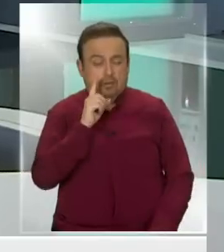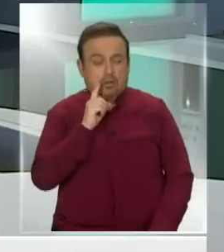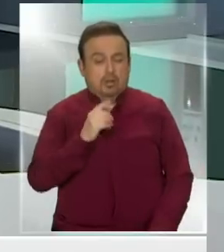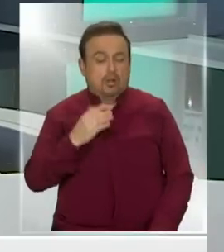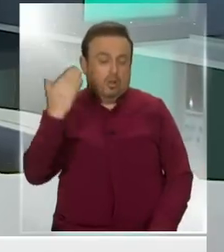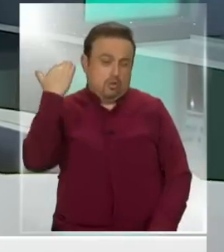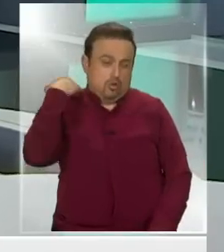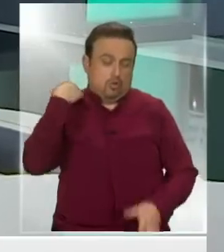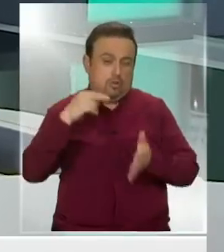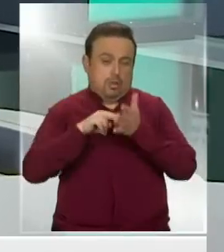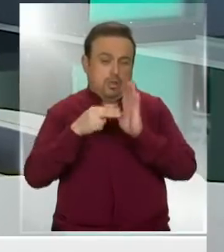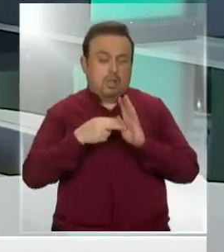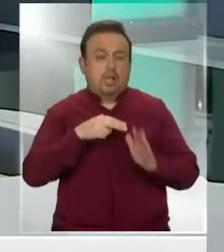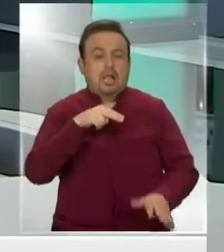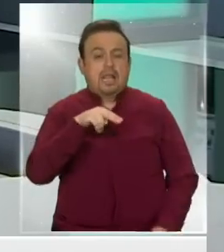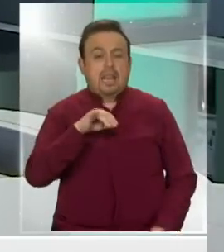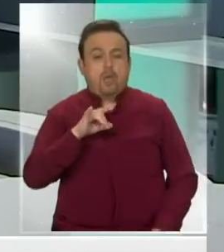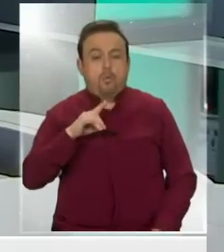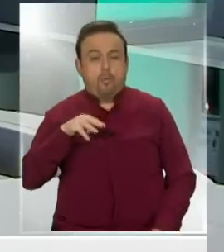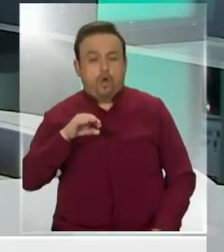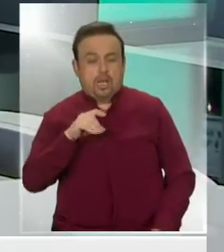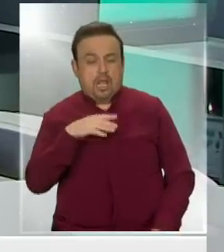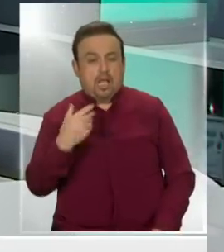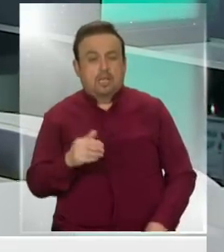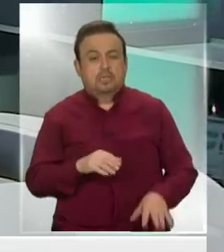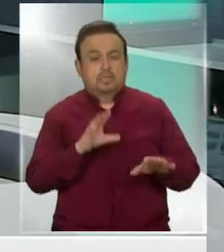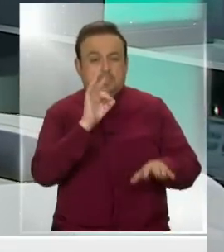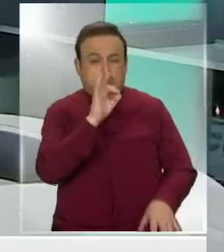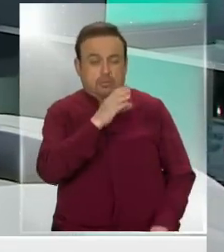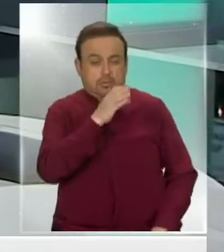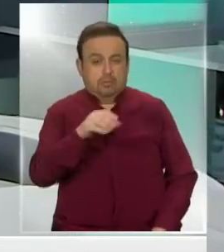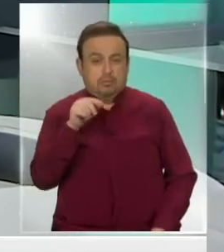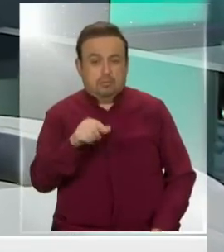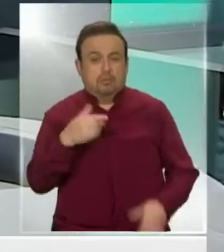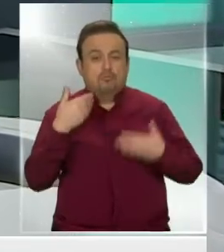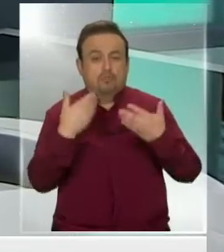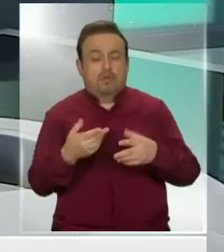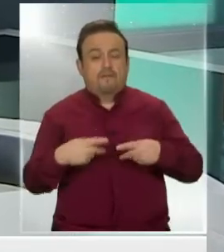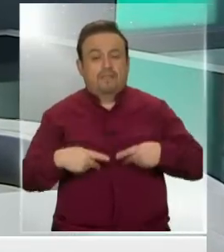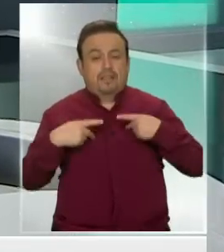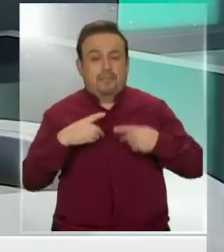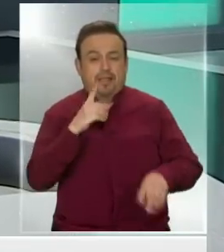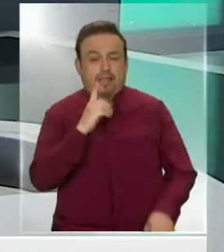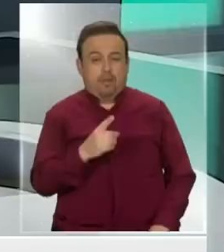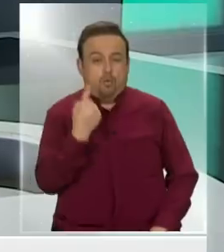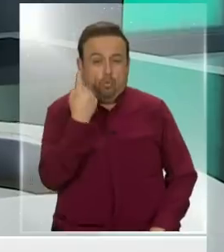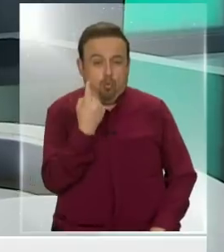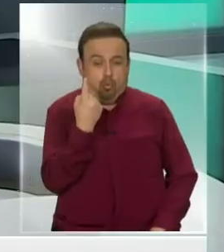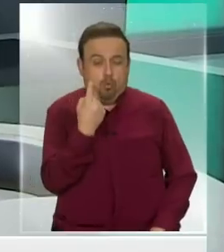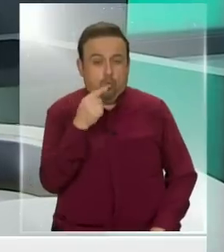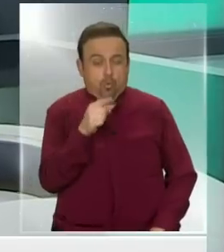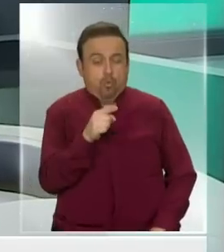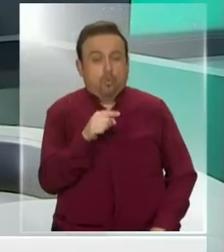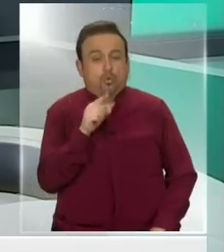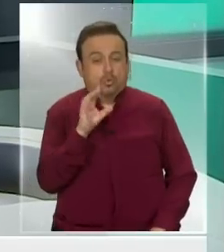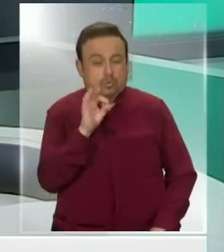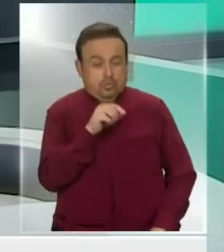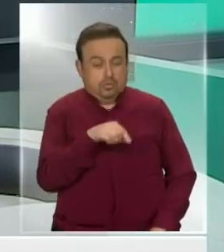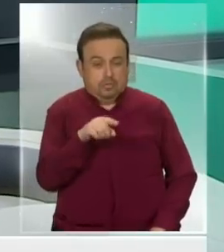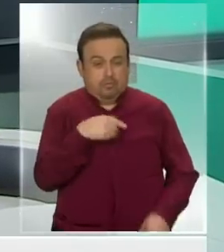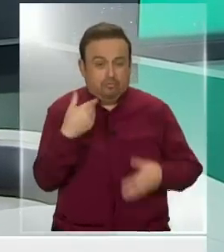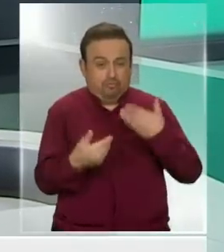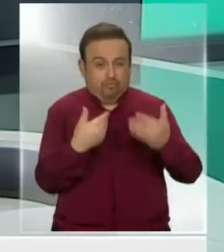neumonía por COVID-19, un cuadro grave. 50 de ellos recibieron vitamina D y solamente uno de estos 50 que